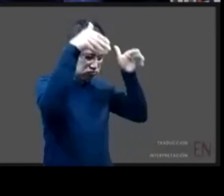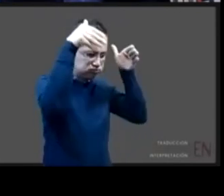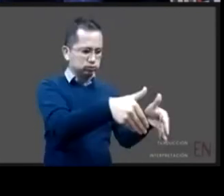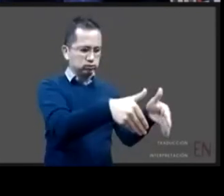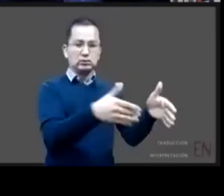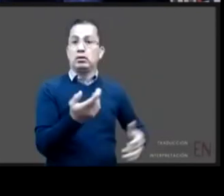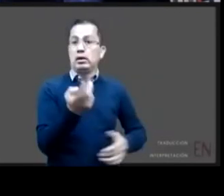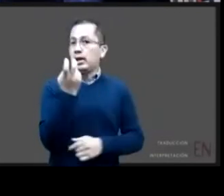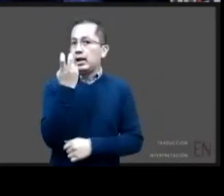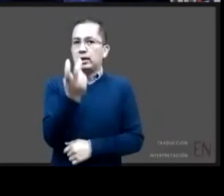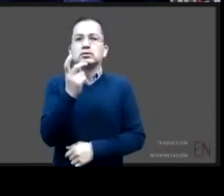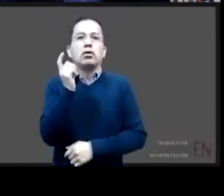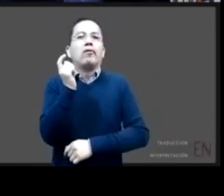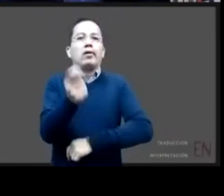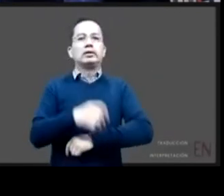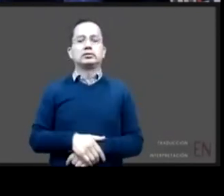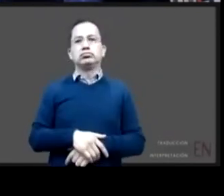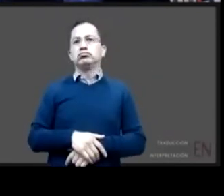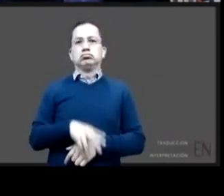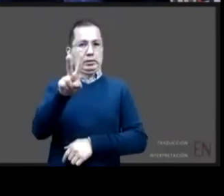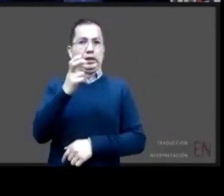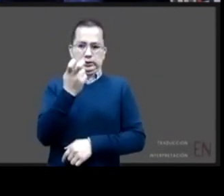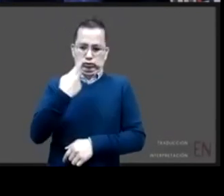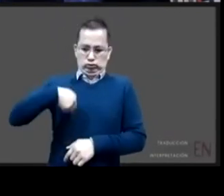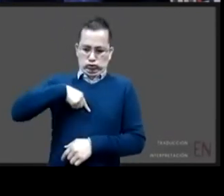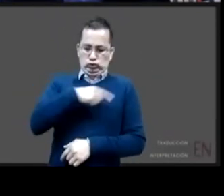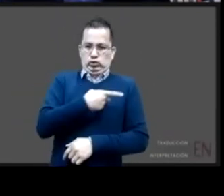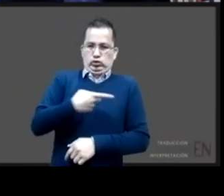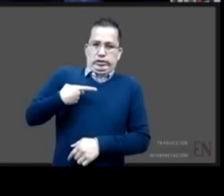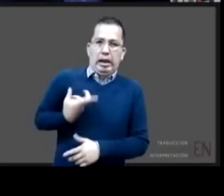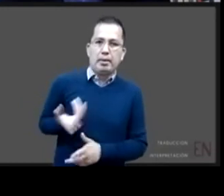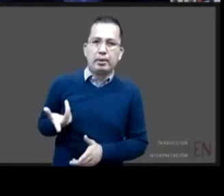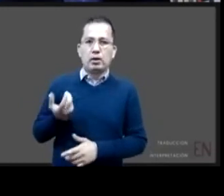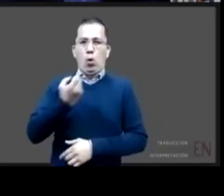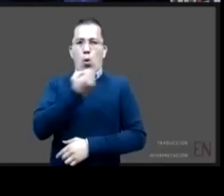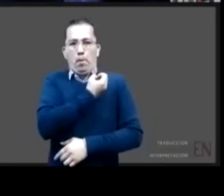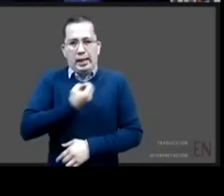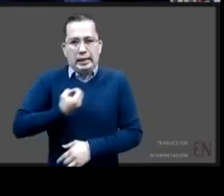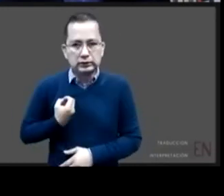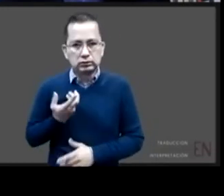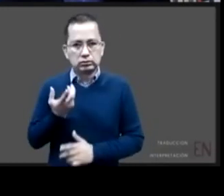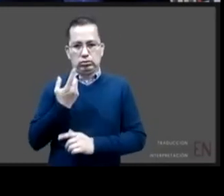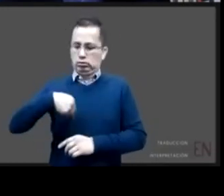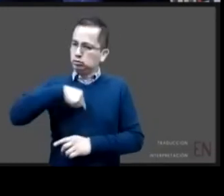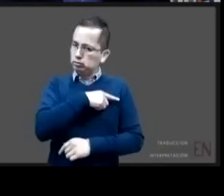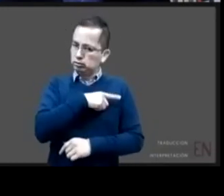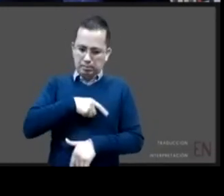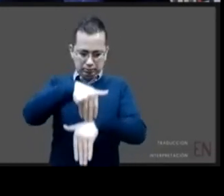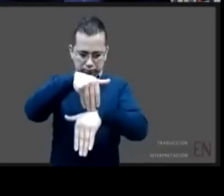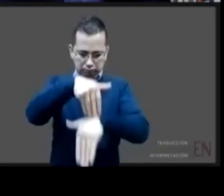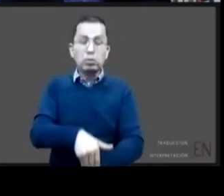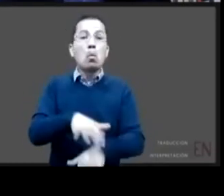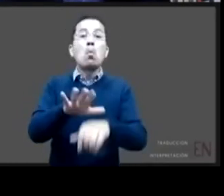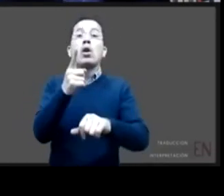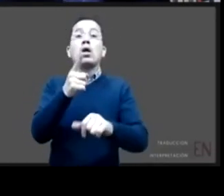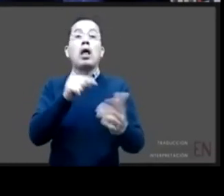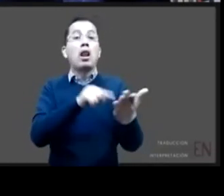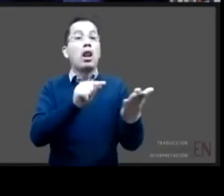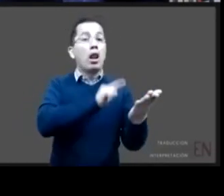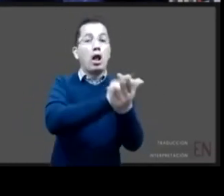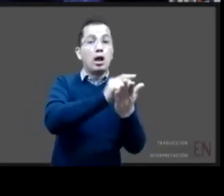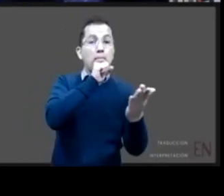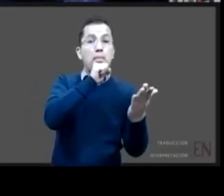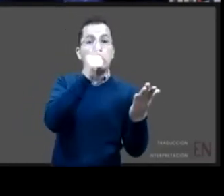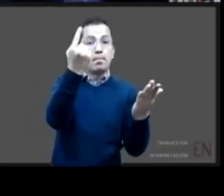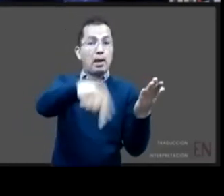visión un objetivo que perseguimos y que lo plasman en la ley también lo han interpretado como un